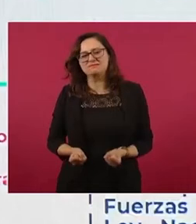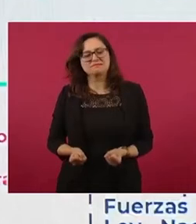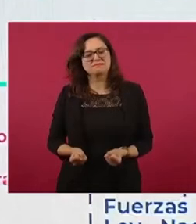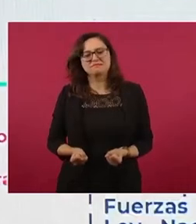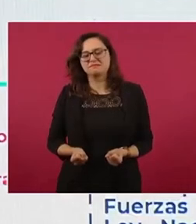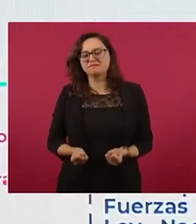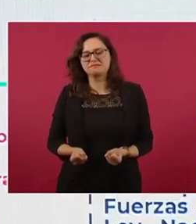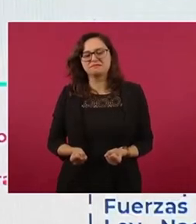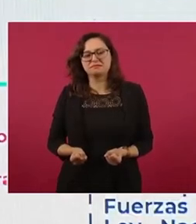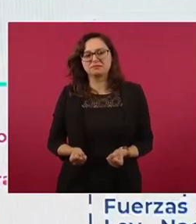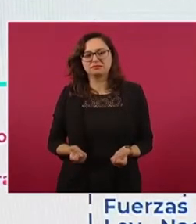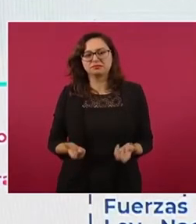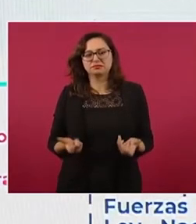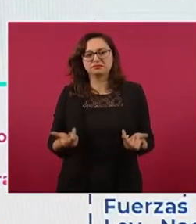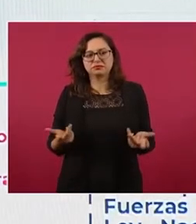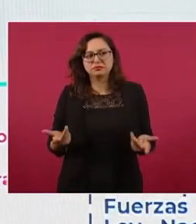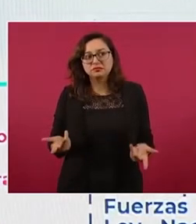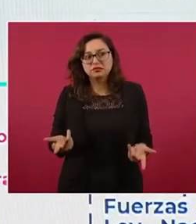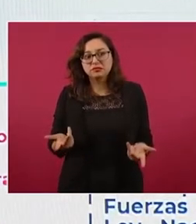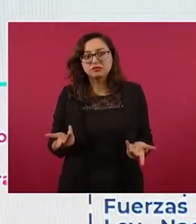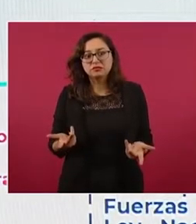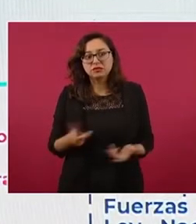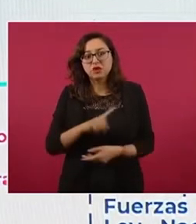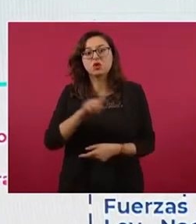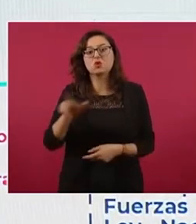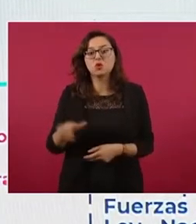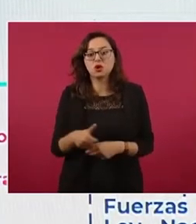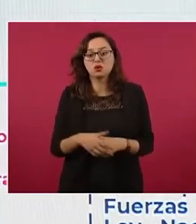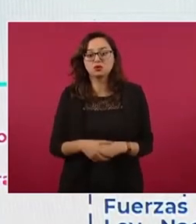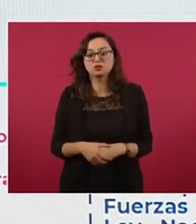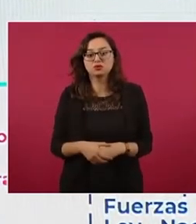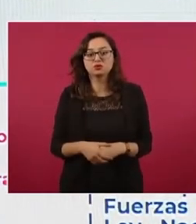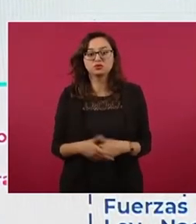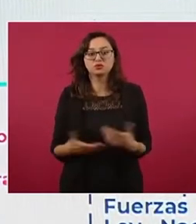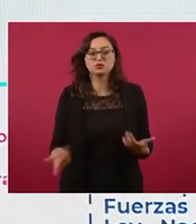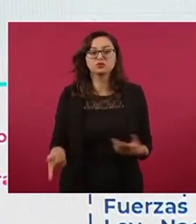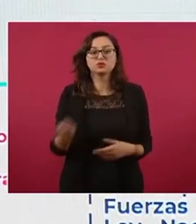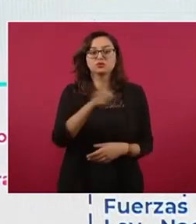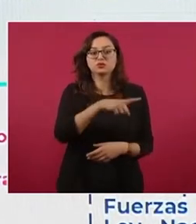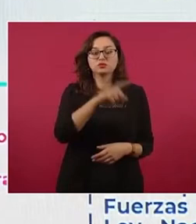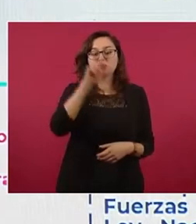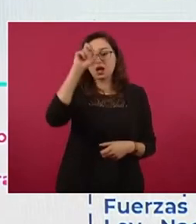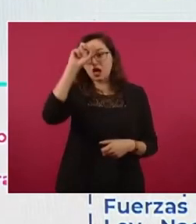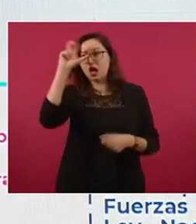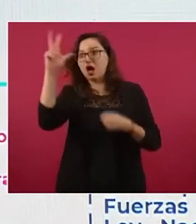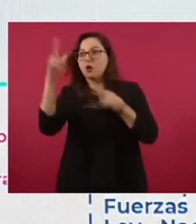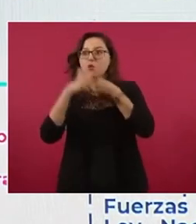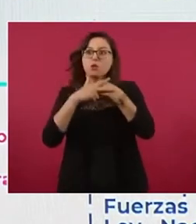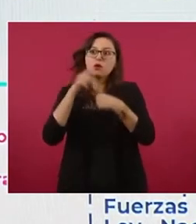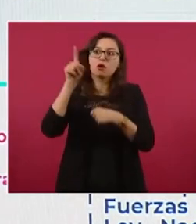de protesta de los diputados de la Unión Europea?